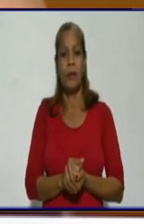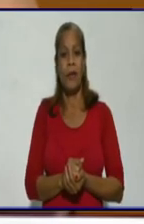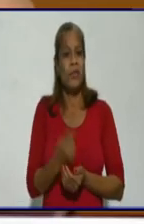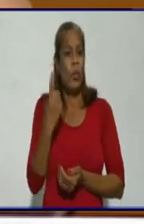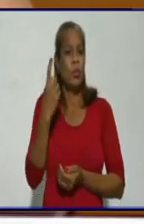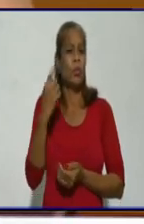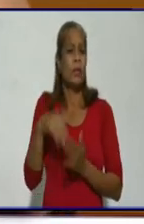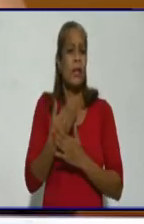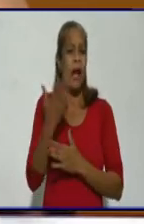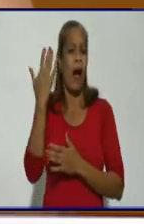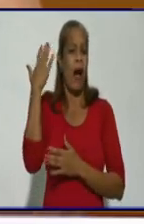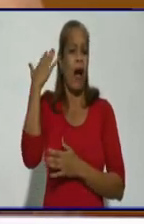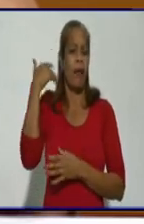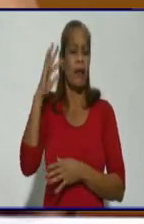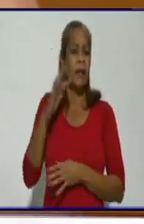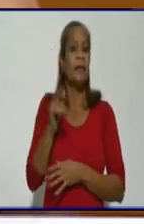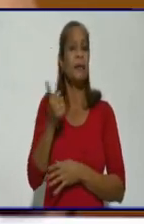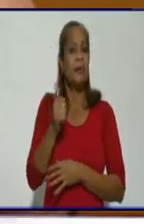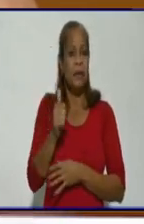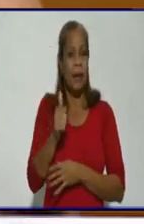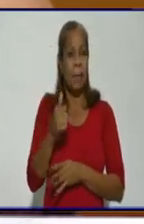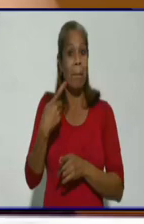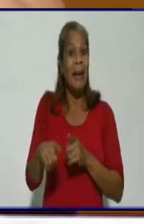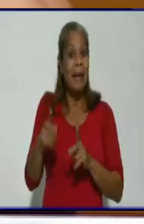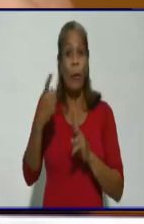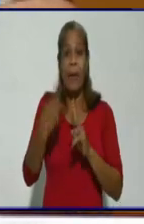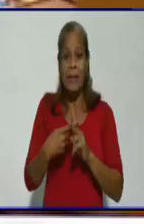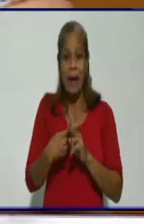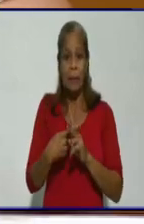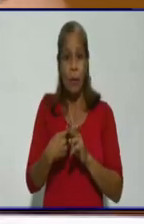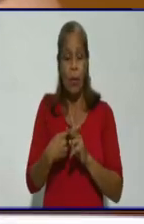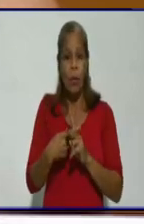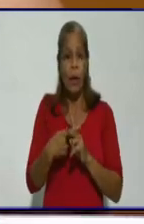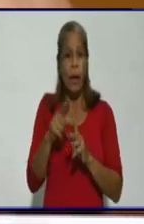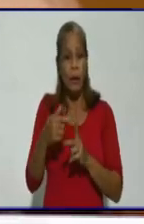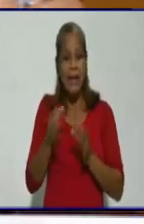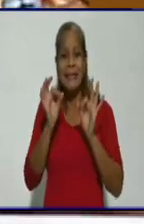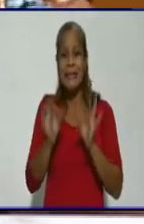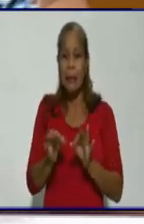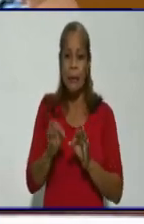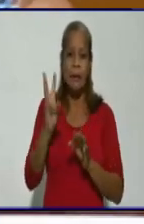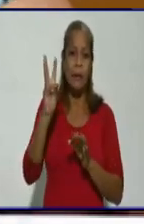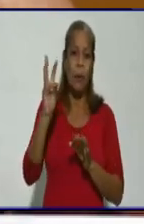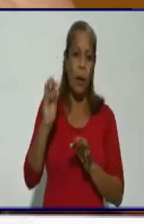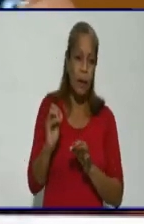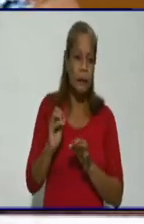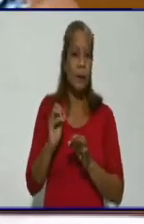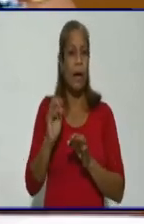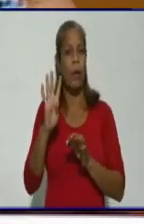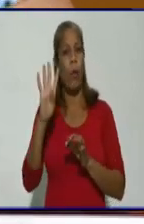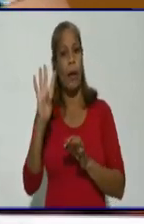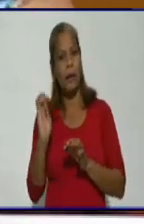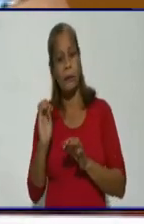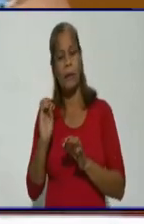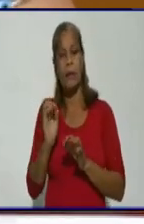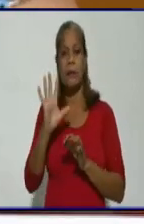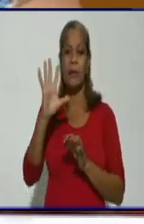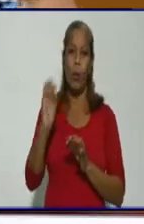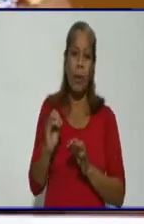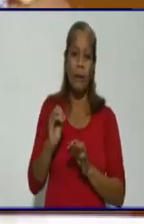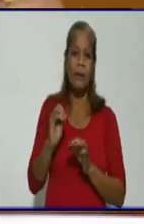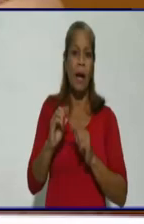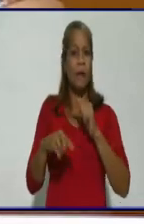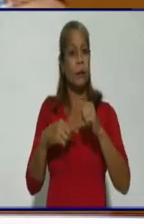fue un día atípico. Normalmente vayamos está entre 30, 40, 50 casos diarios. Ahí, ahí, ahí.